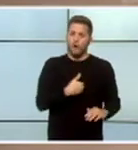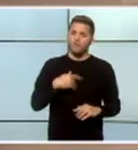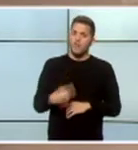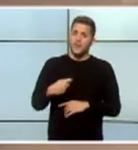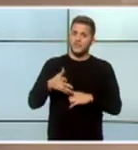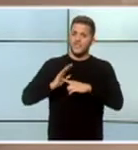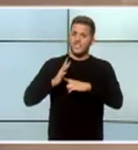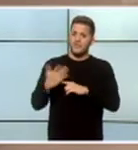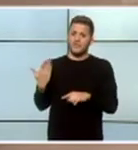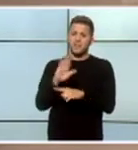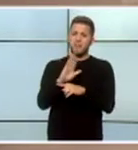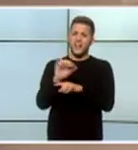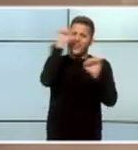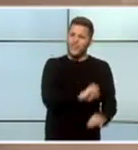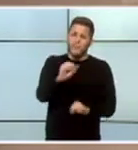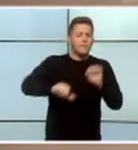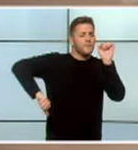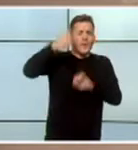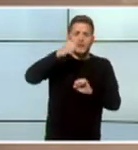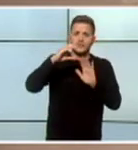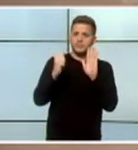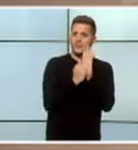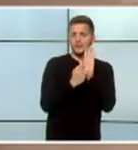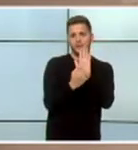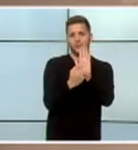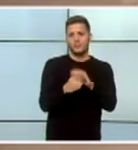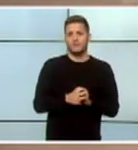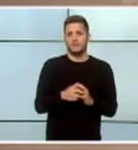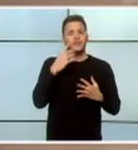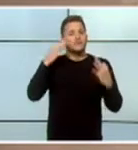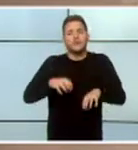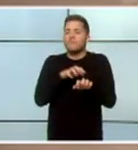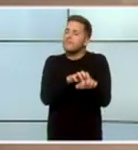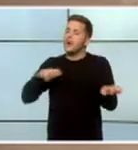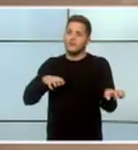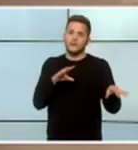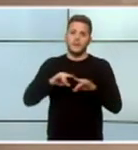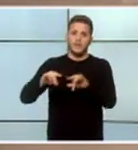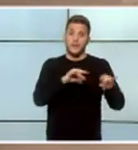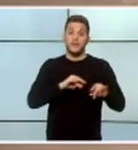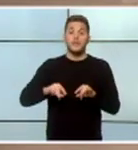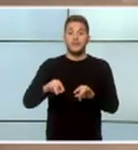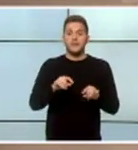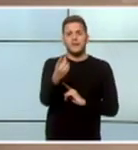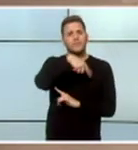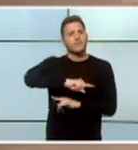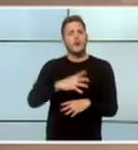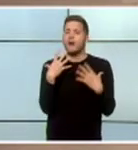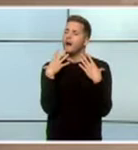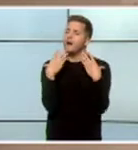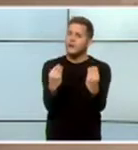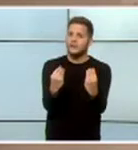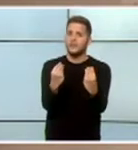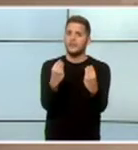de Castilla-La Mancha... ...estoy seguro que la inmensa mayoría... ...de la gente de mi tierra... ...entiende... ...y